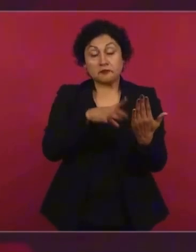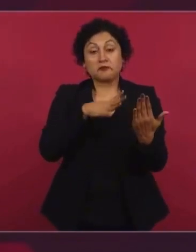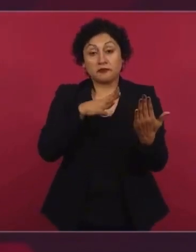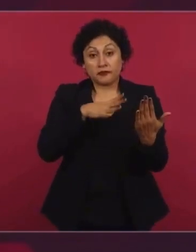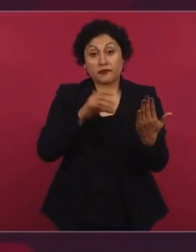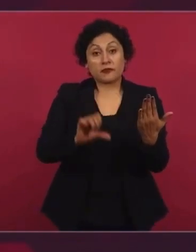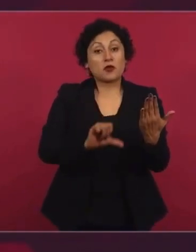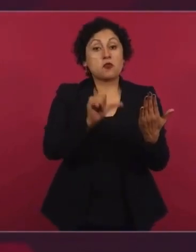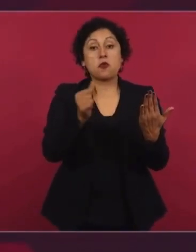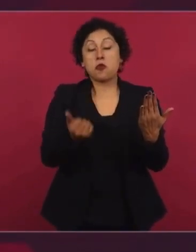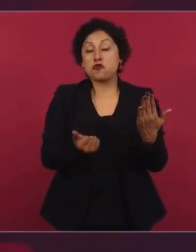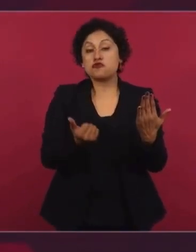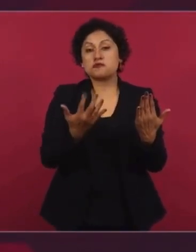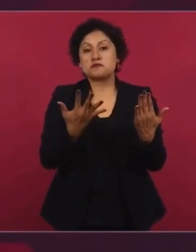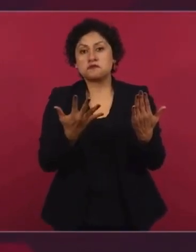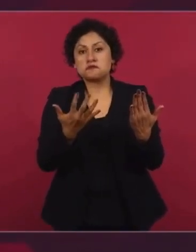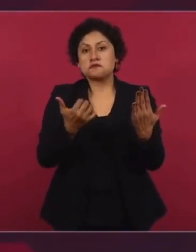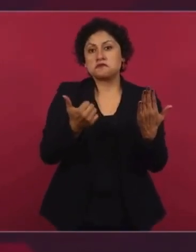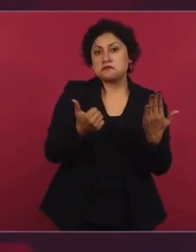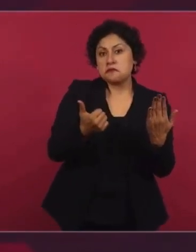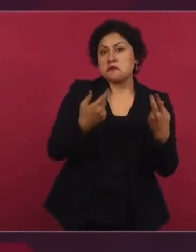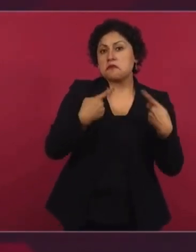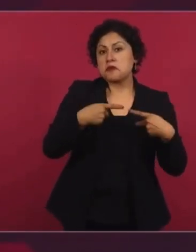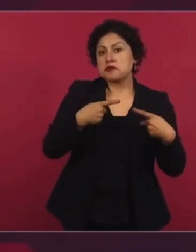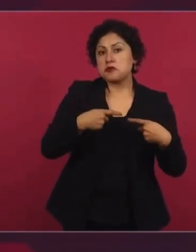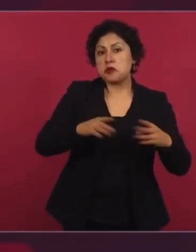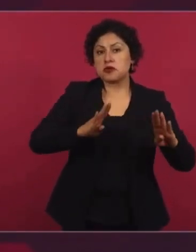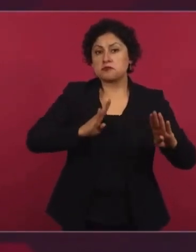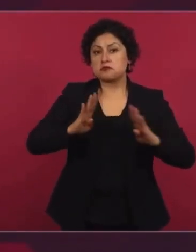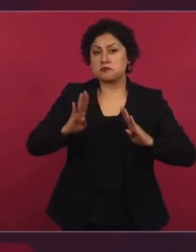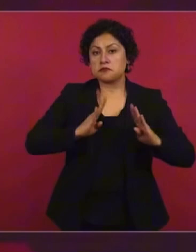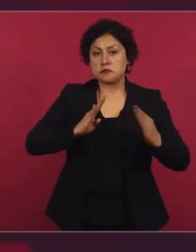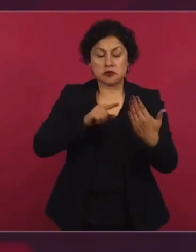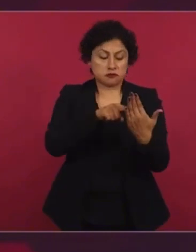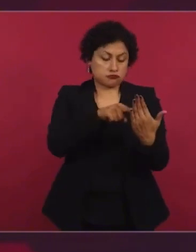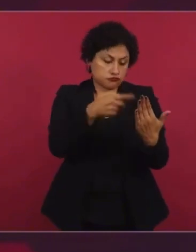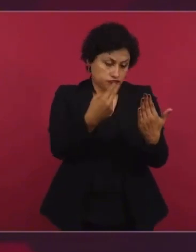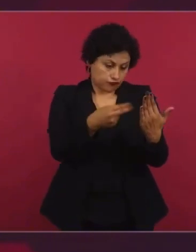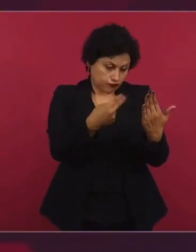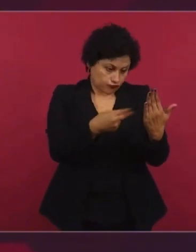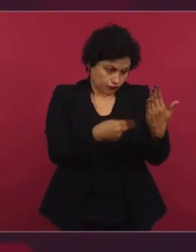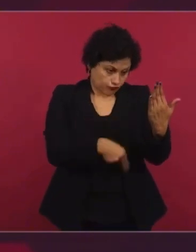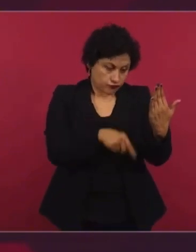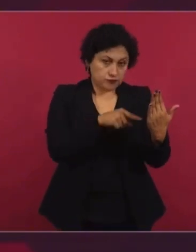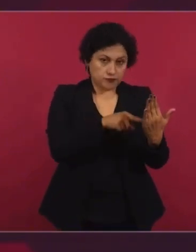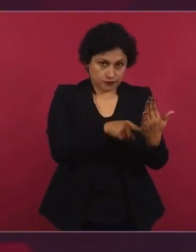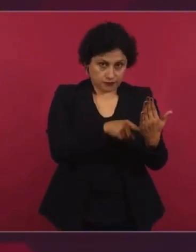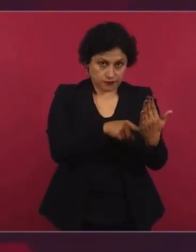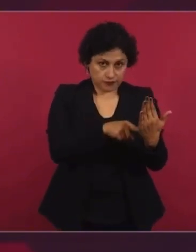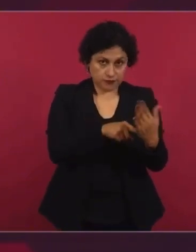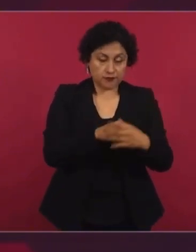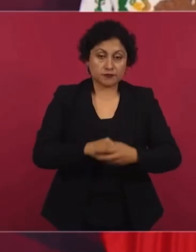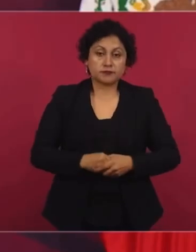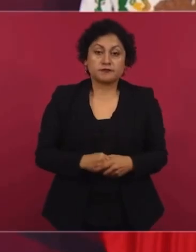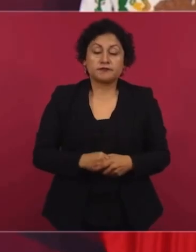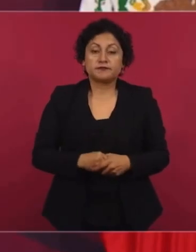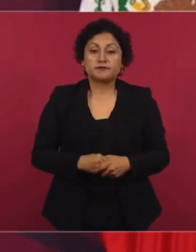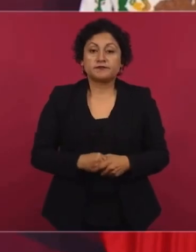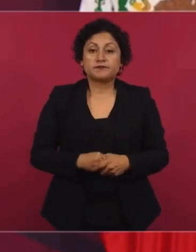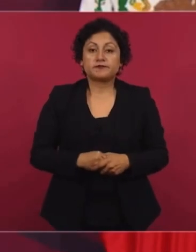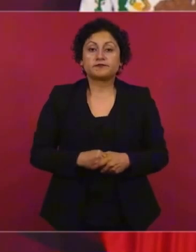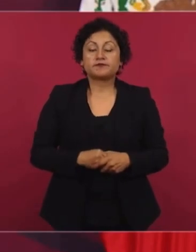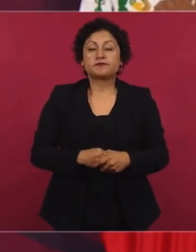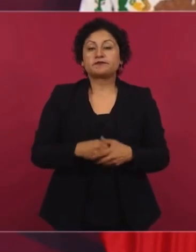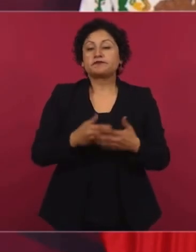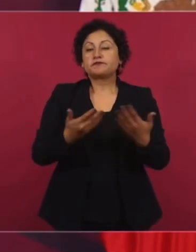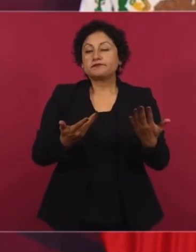militares en ese primer informe. En